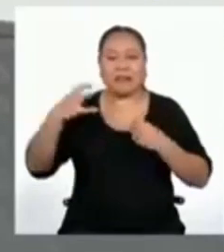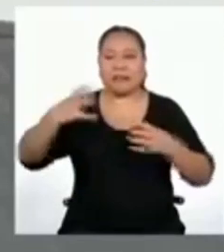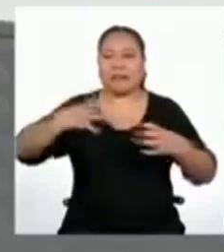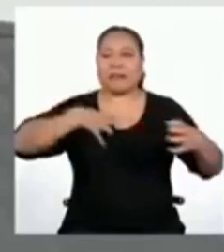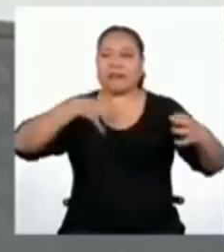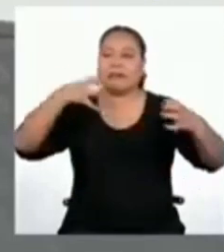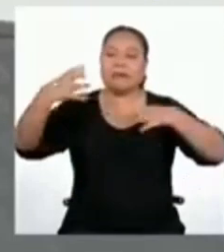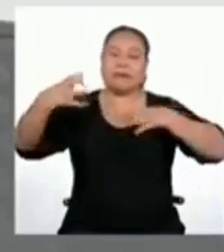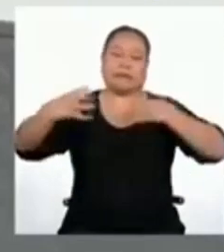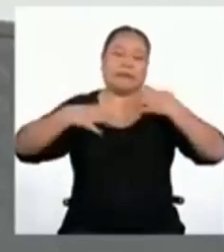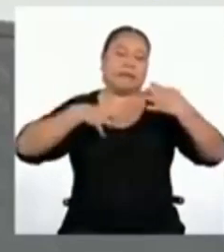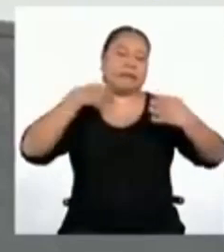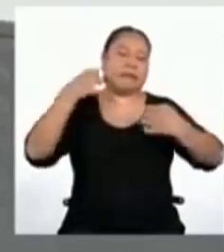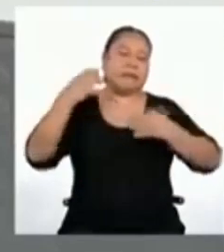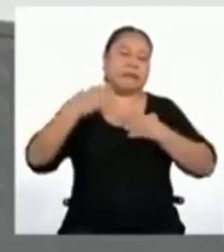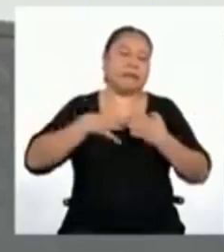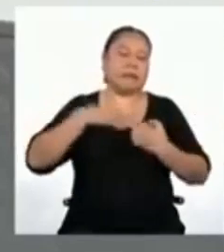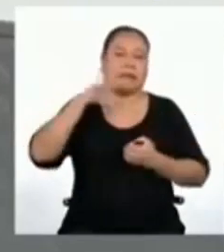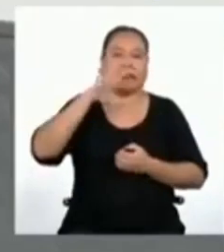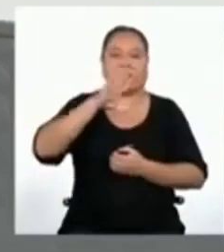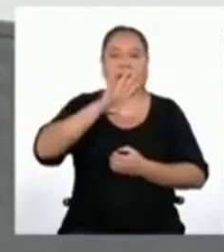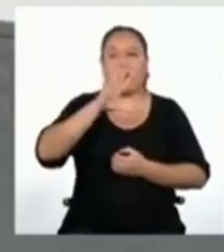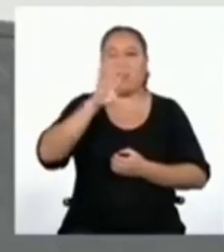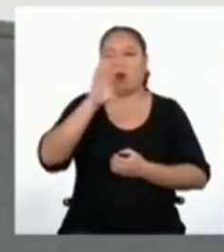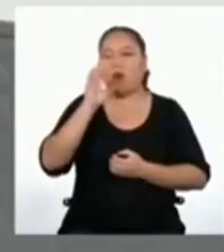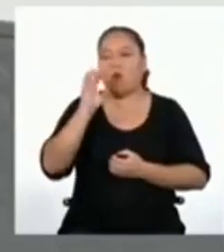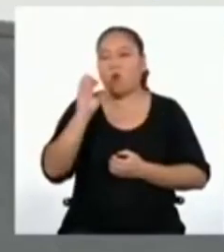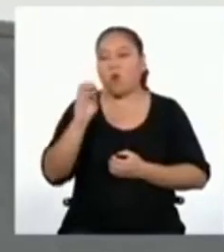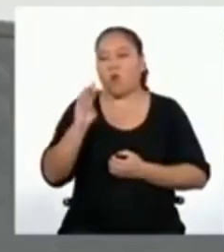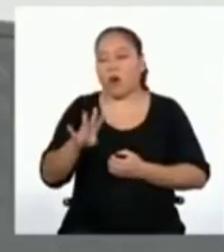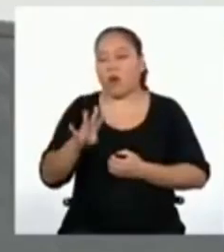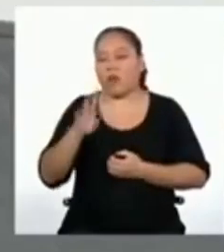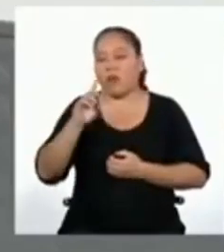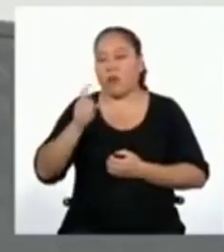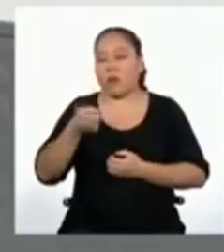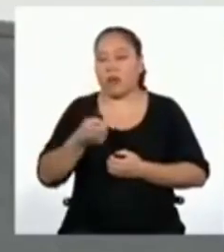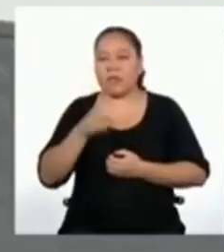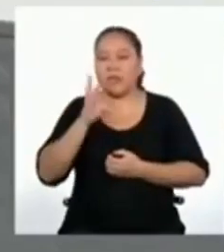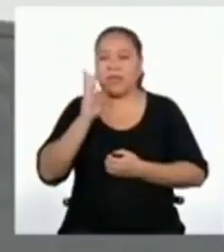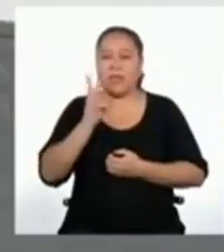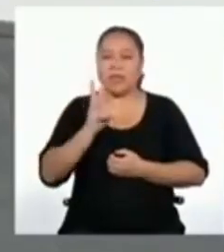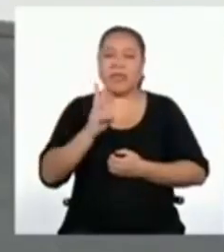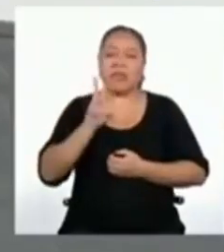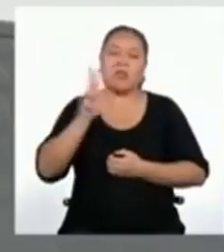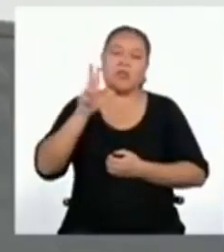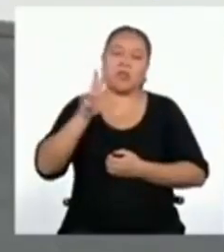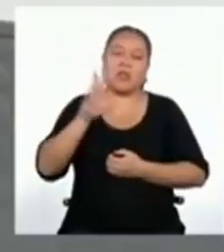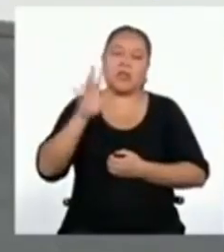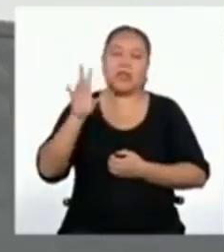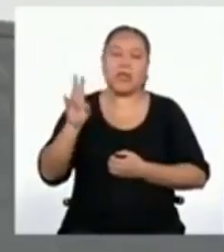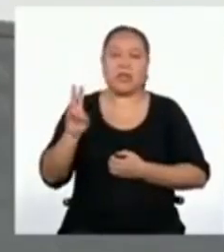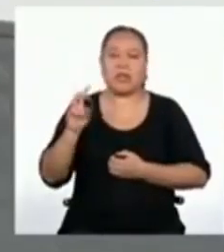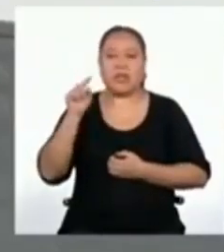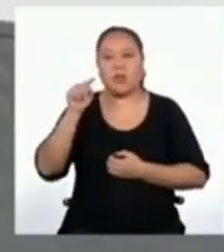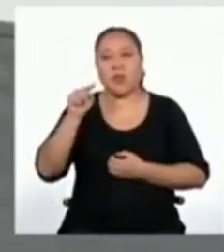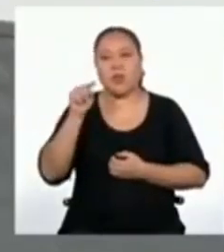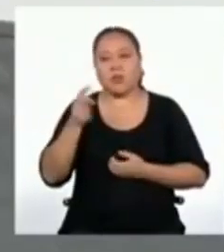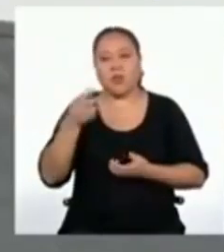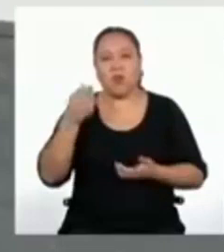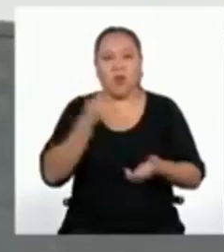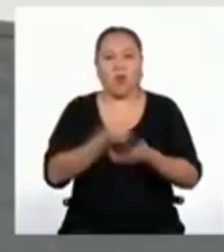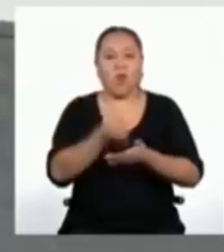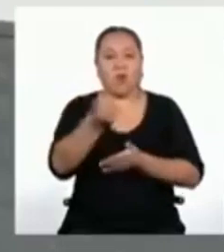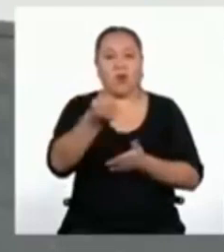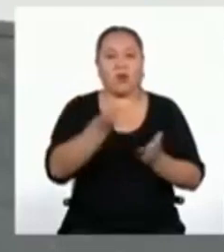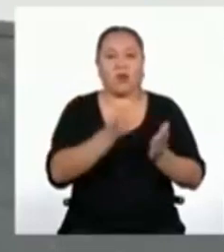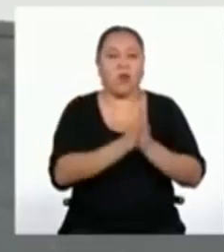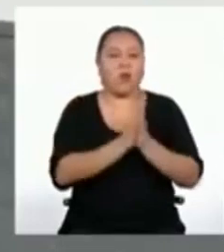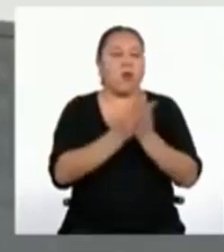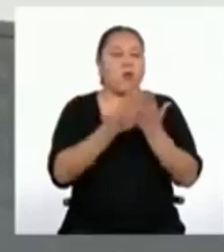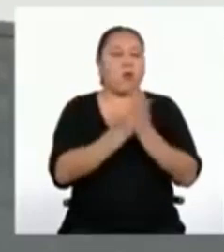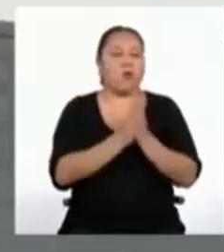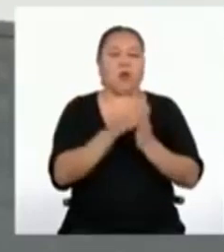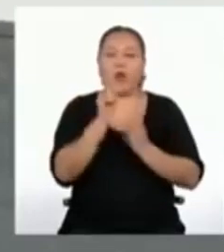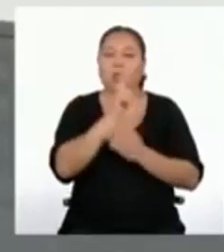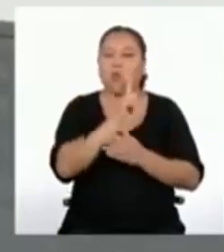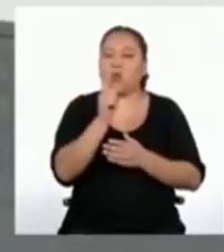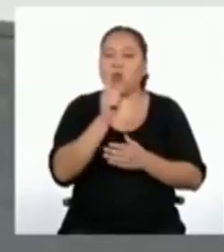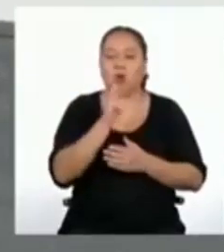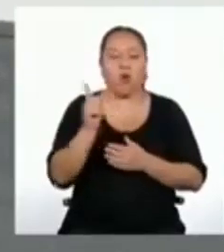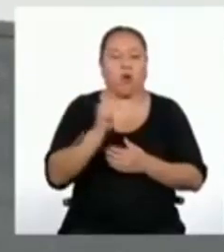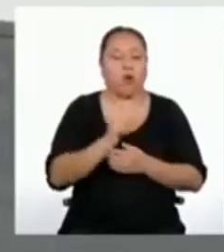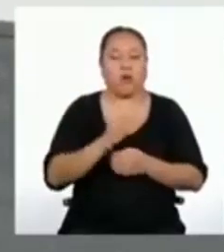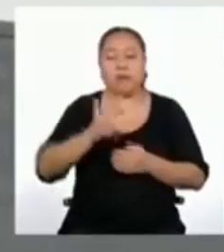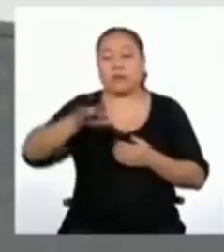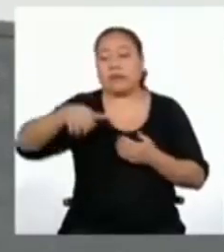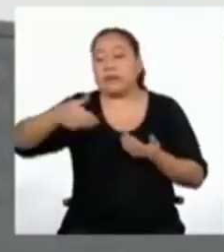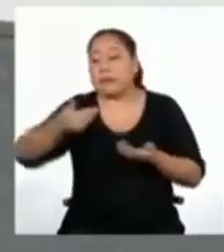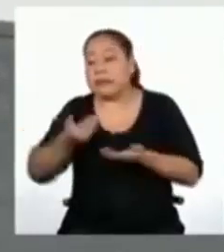54.637 concerniente a la compra de un libro que nunca llegó, pero sí